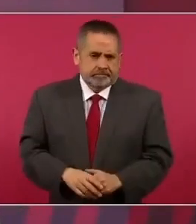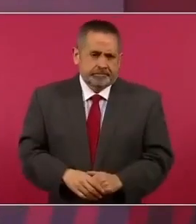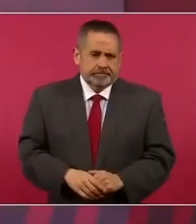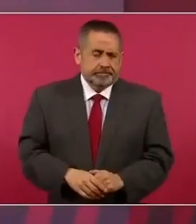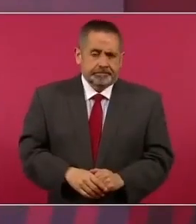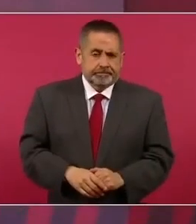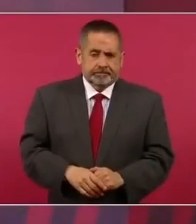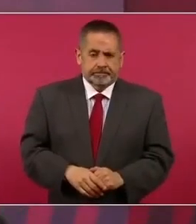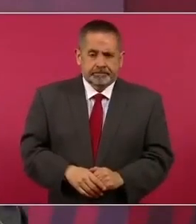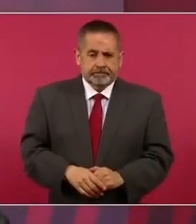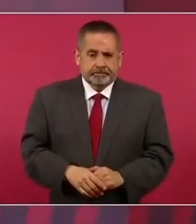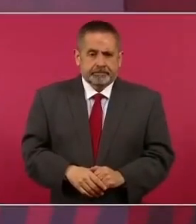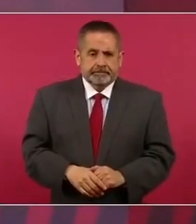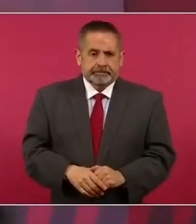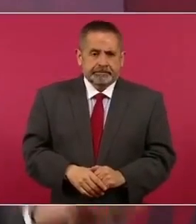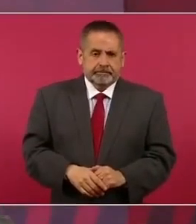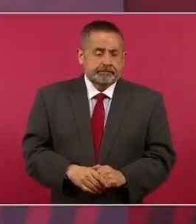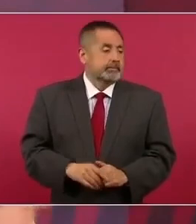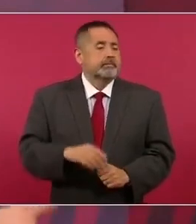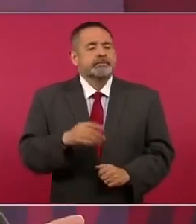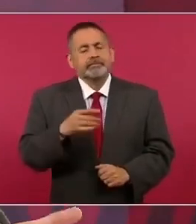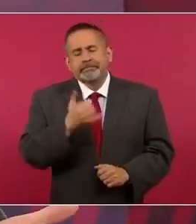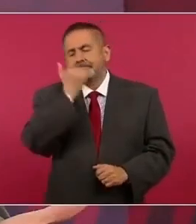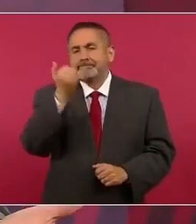se creen los periodistas